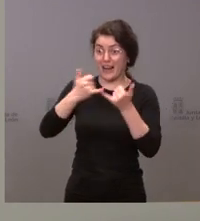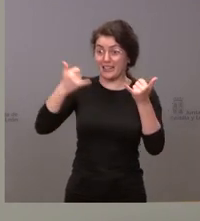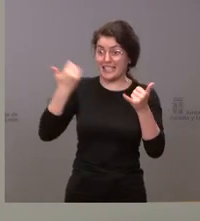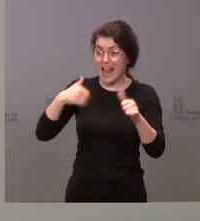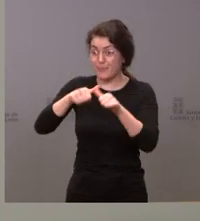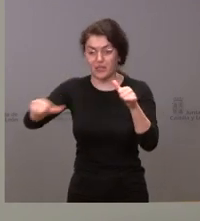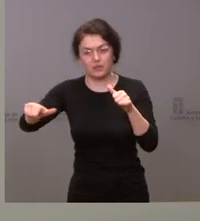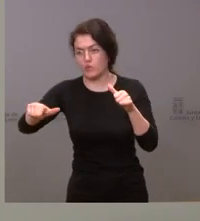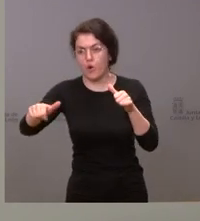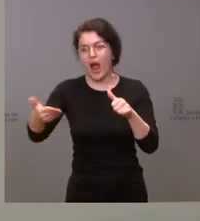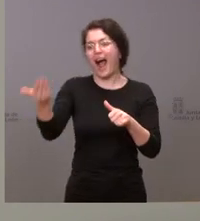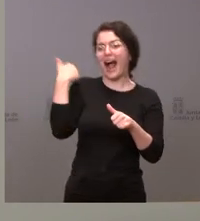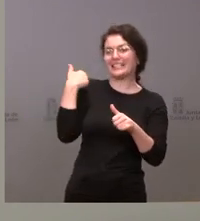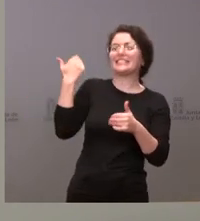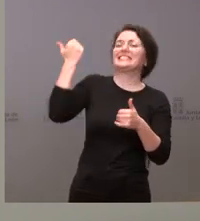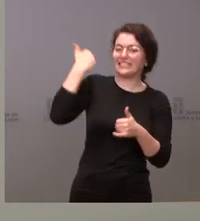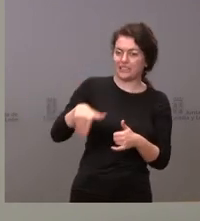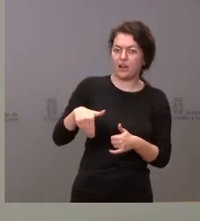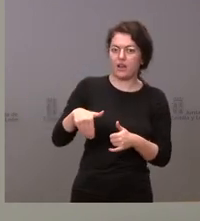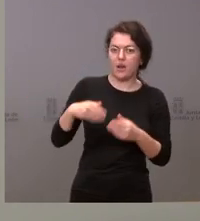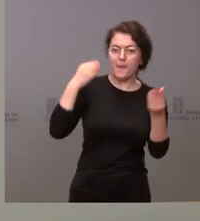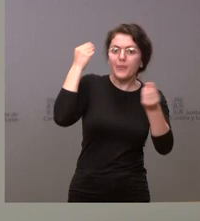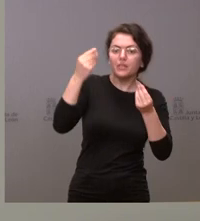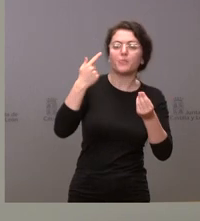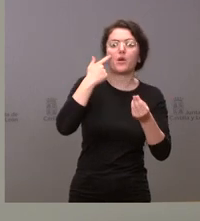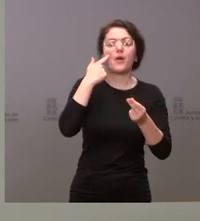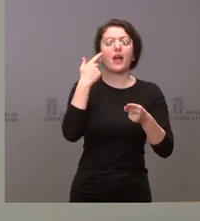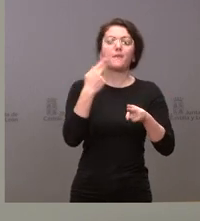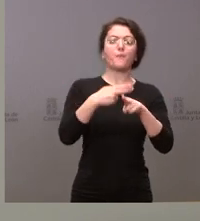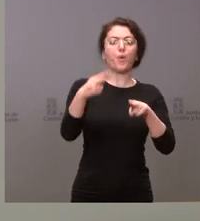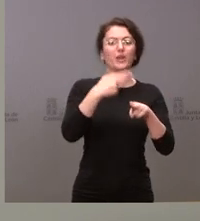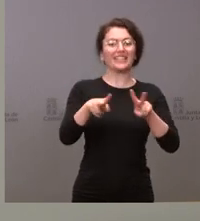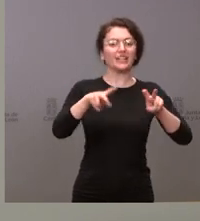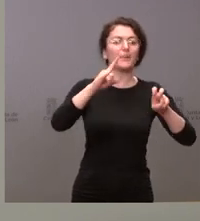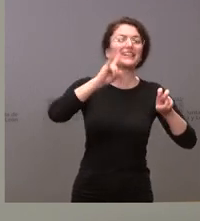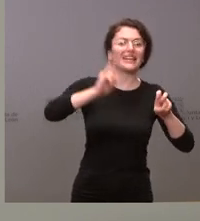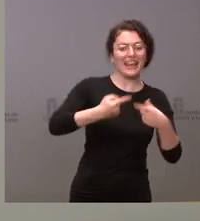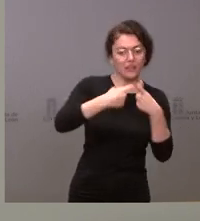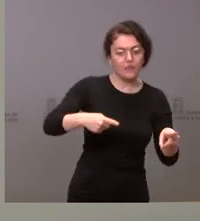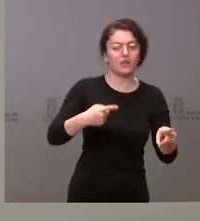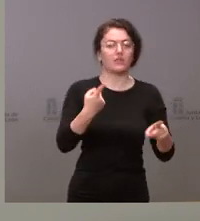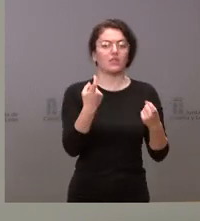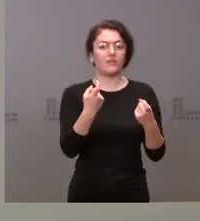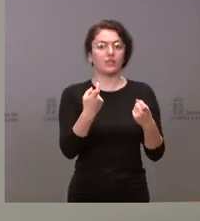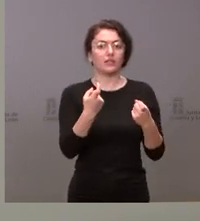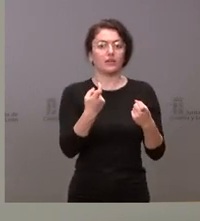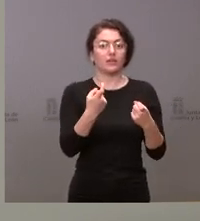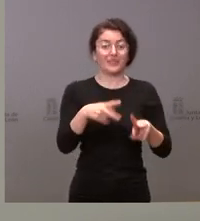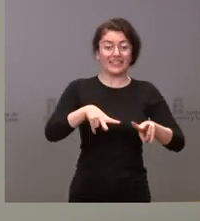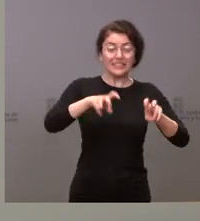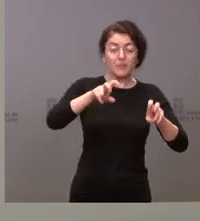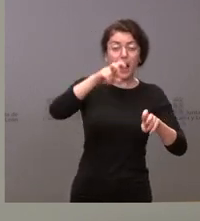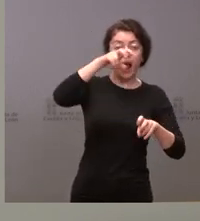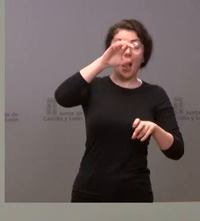la necesidad de otra política en materia energética. Nosotros nos opusimos en su momento al cierre precipitado de la minería y de las